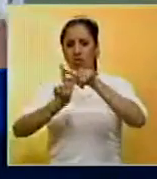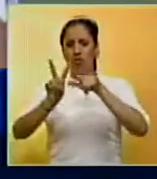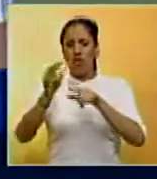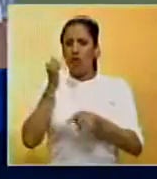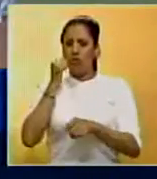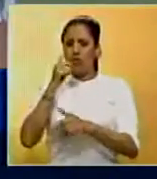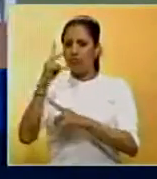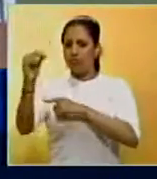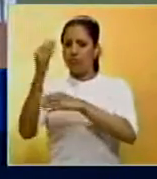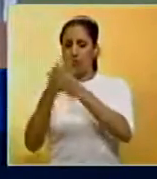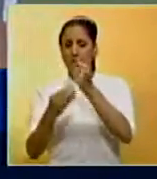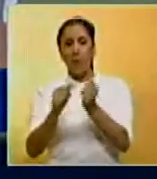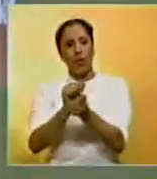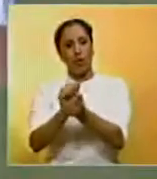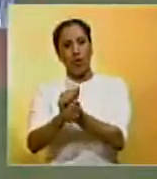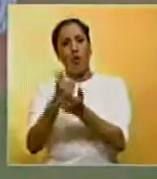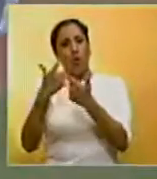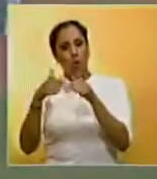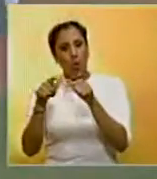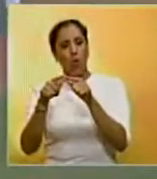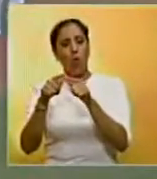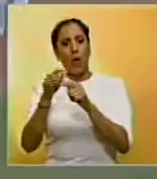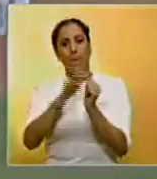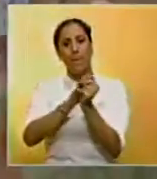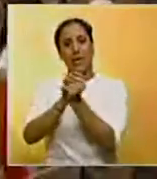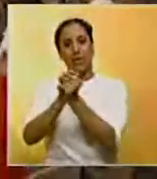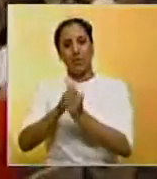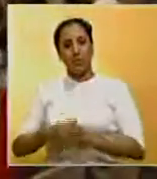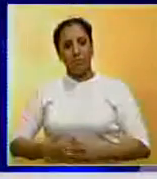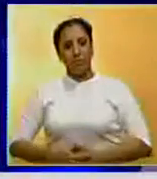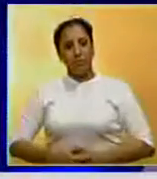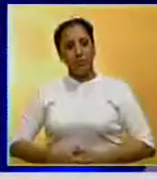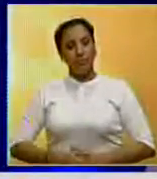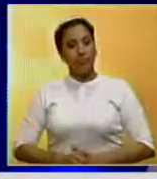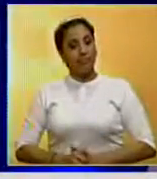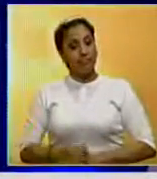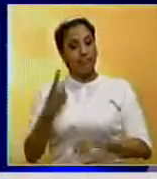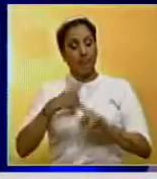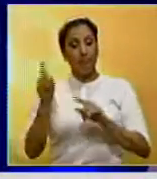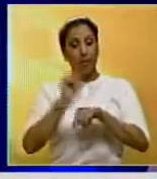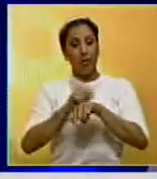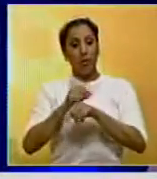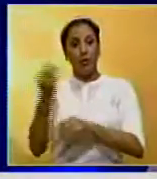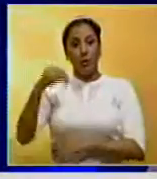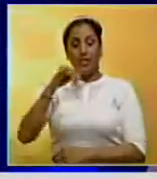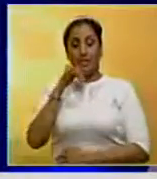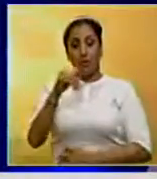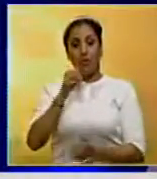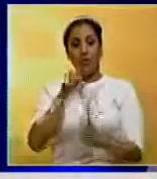consideran que los peloteros se entregaron a los mercaderes del béisbol. Bien, minutos volveremos con más información deportiva.